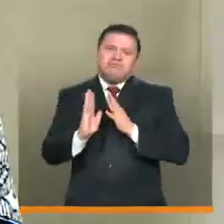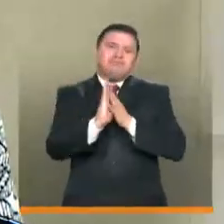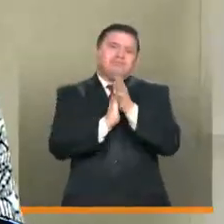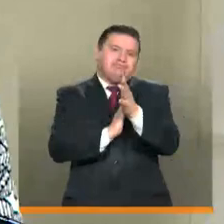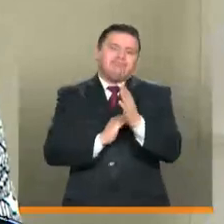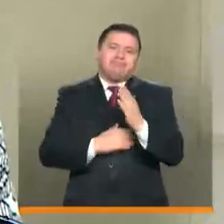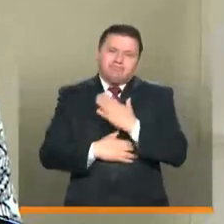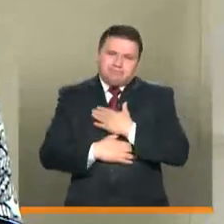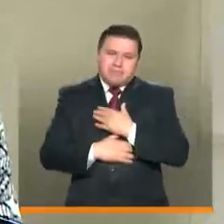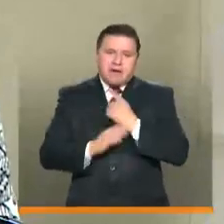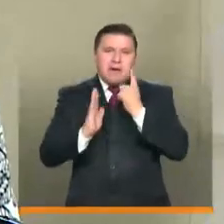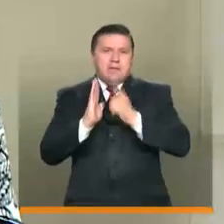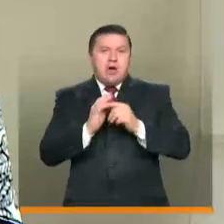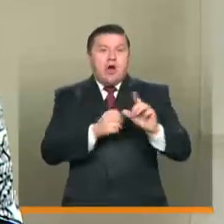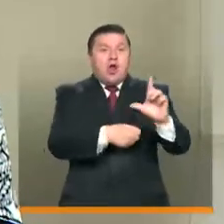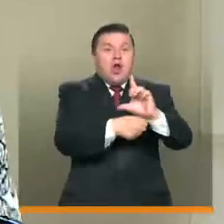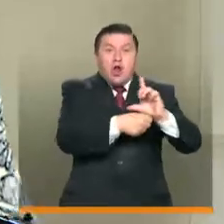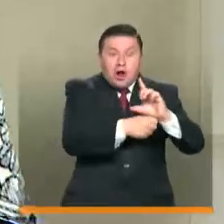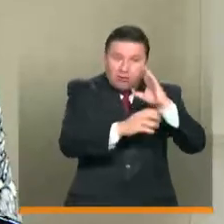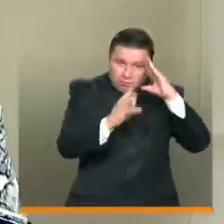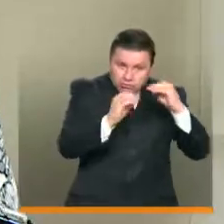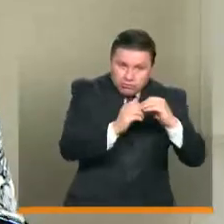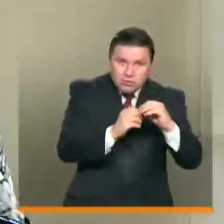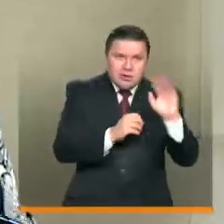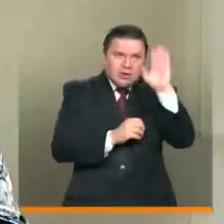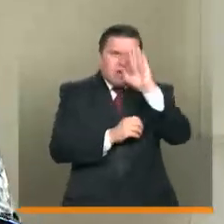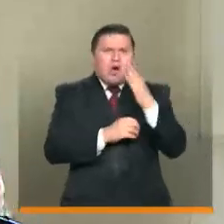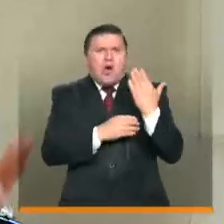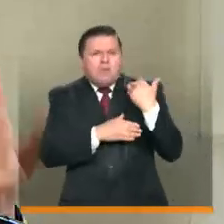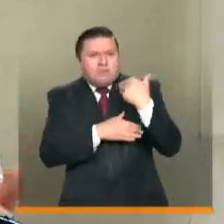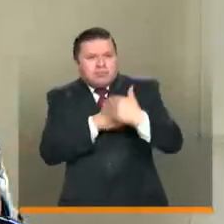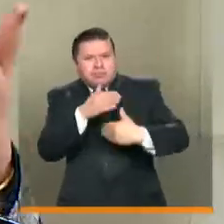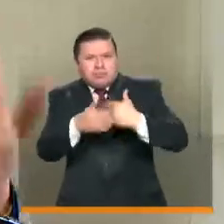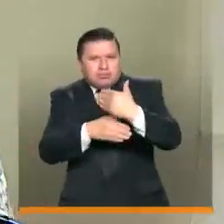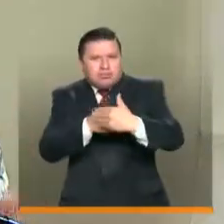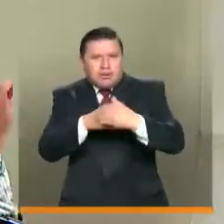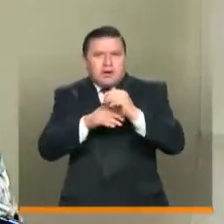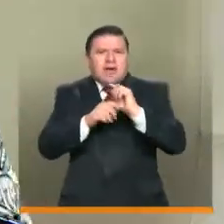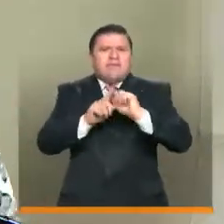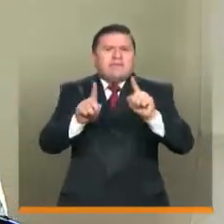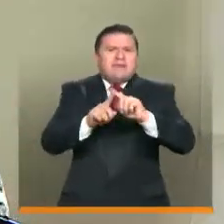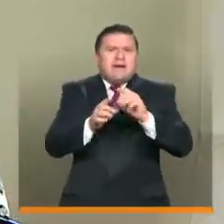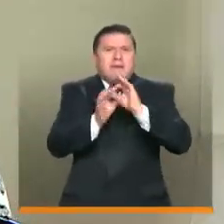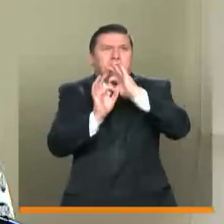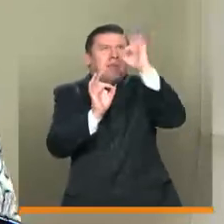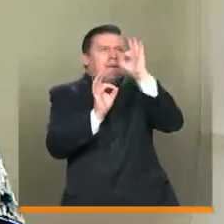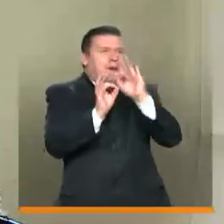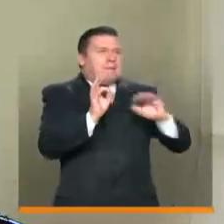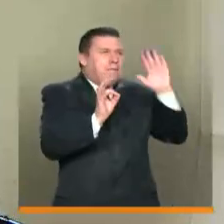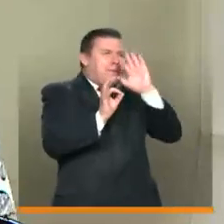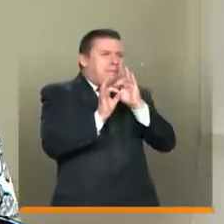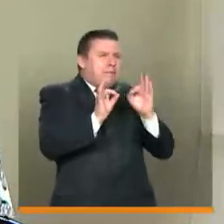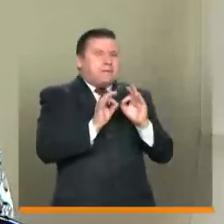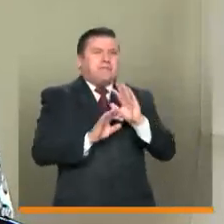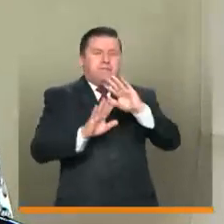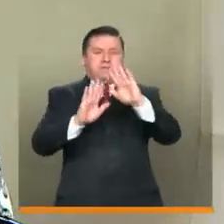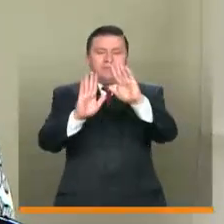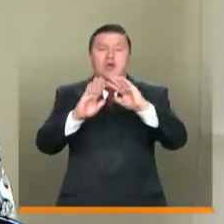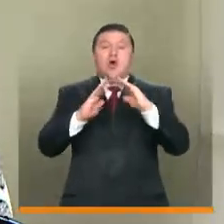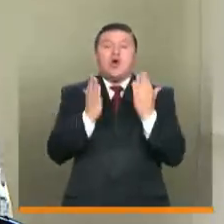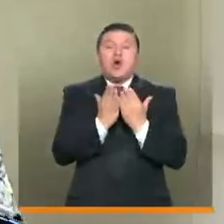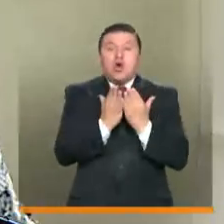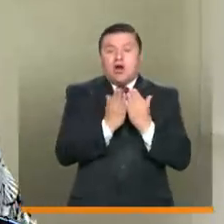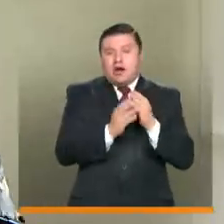con todas las autoridades locales, viendo cada caso y viendo cómo evoluciona la pandemia en las distintas regiones del país. Inicio por colegios